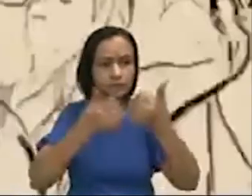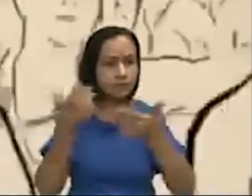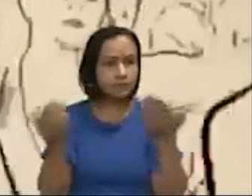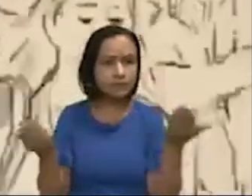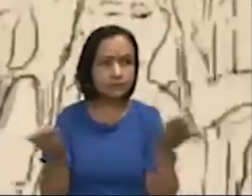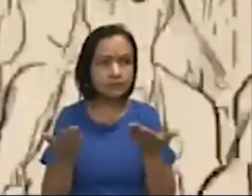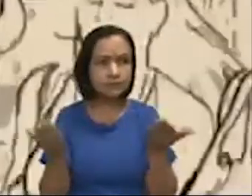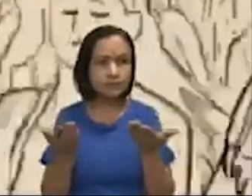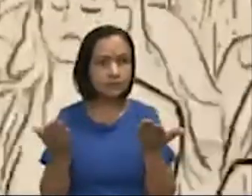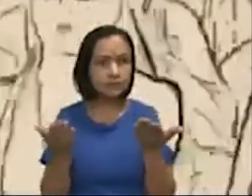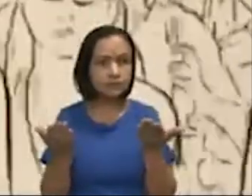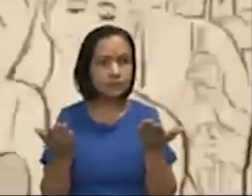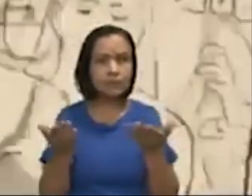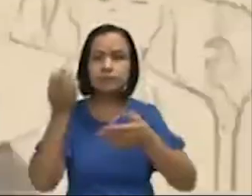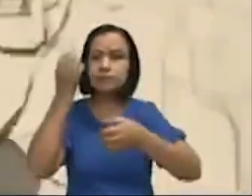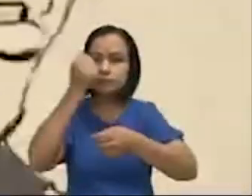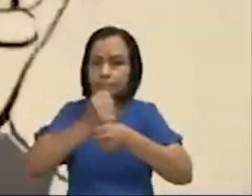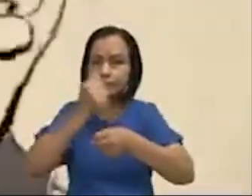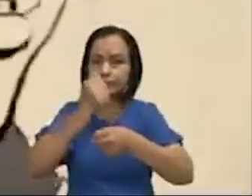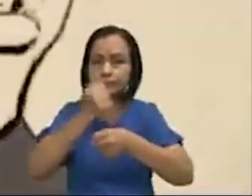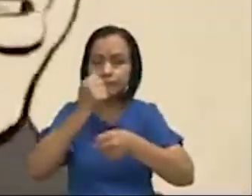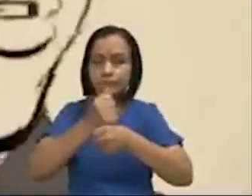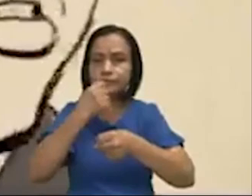Tienen reacciones muy, a veces,